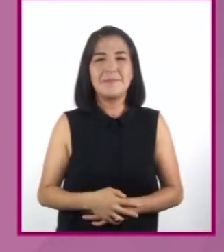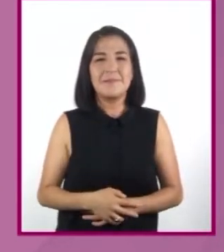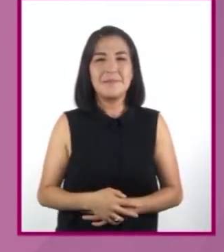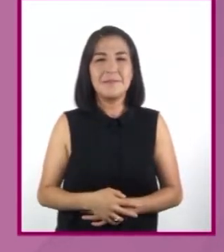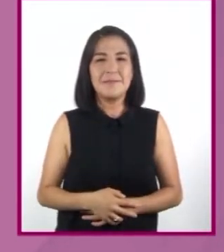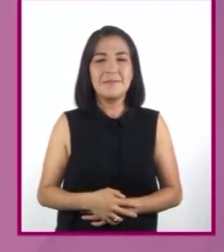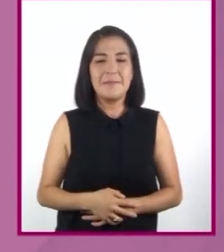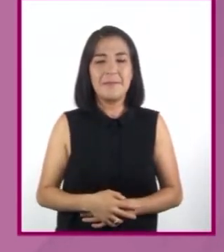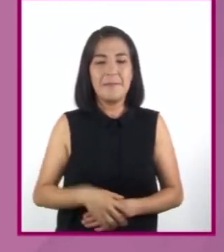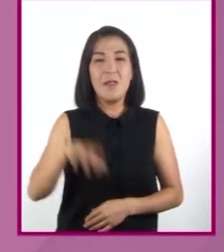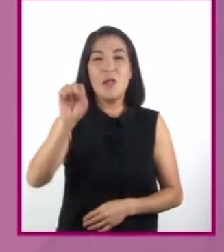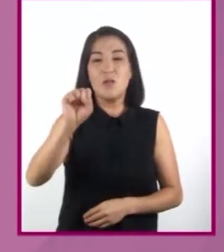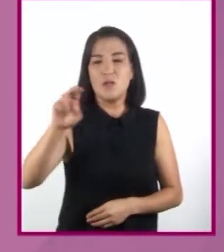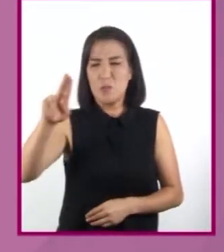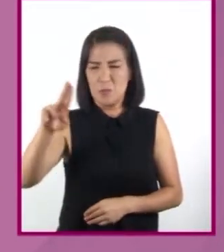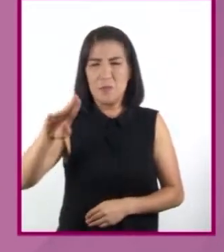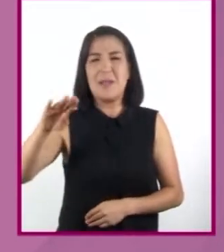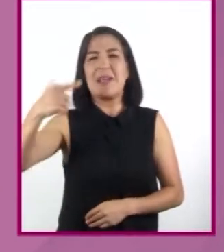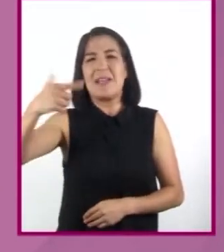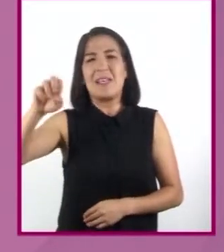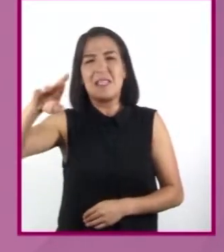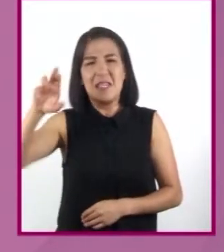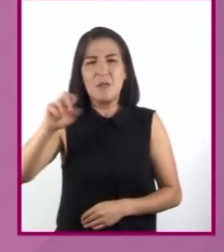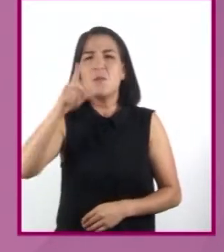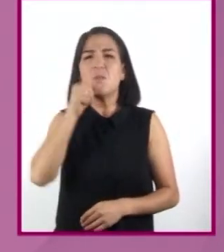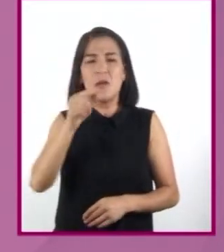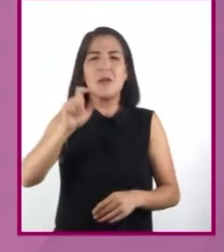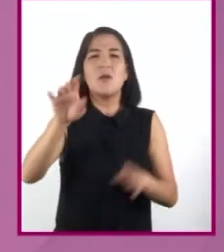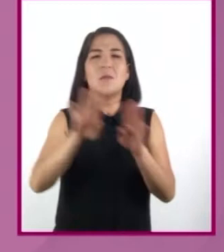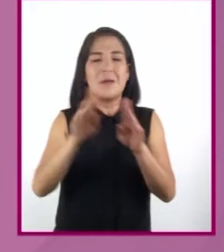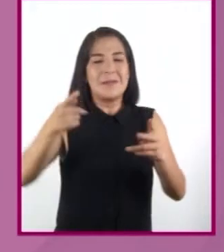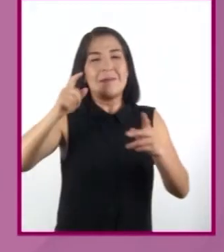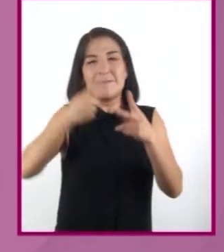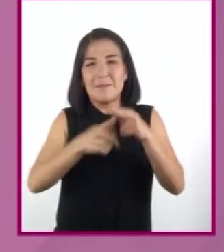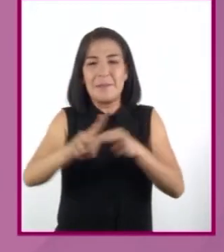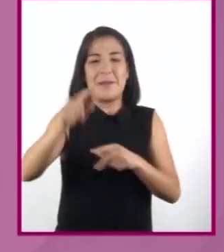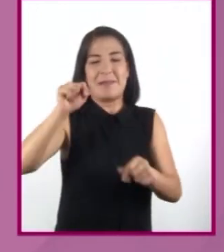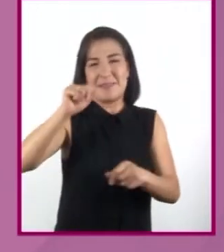El subgénero policiaco nació a mediados del siglo XIX.